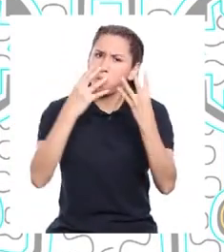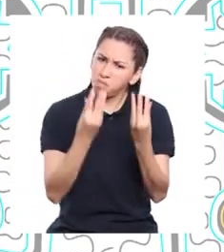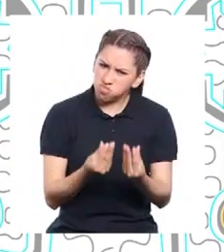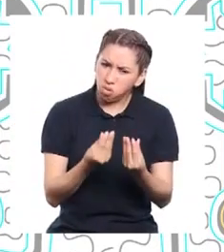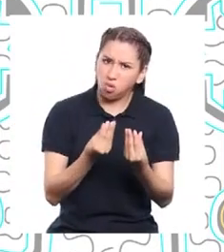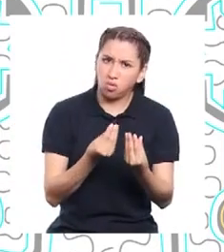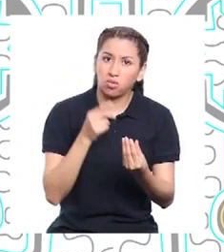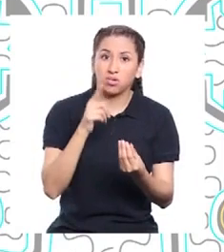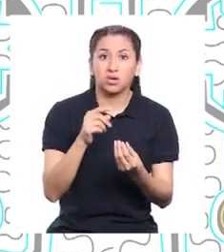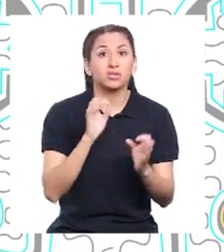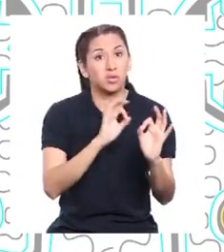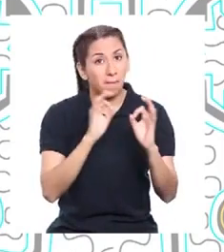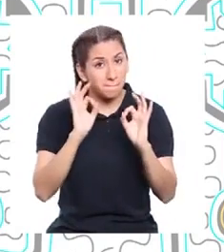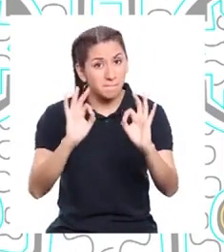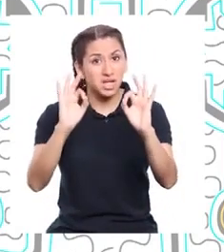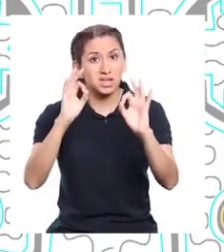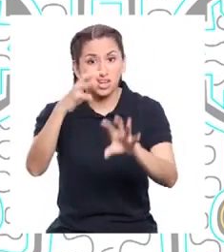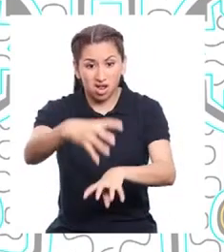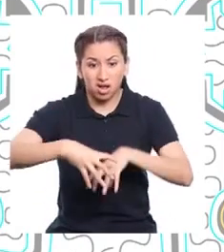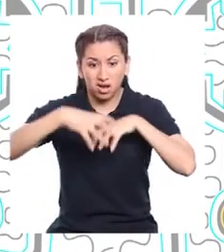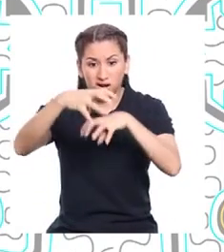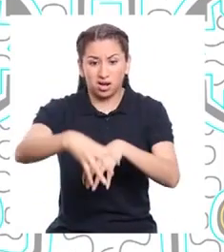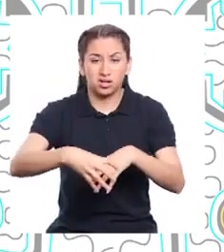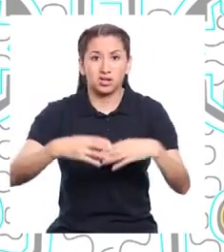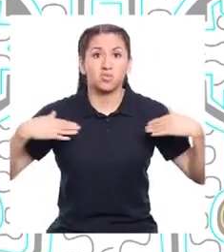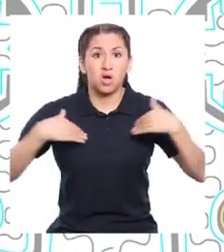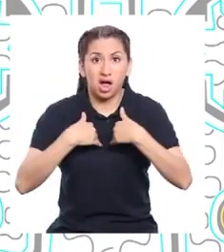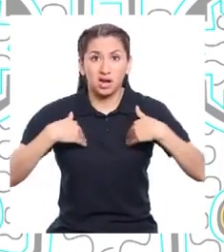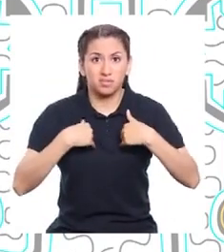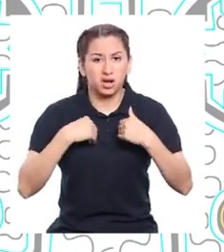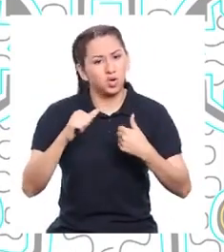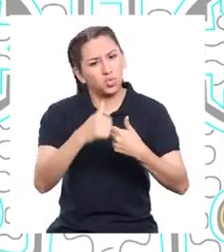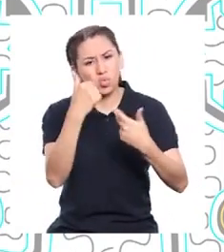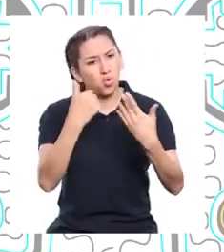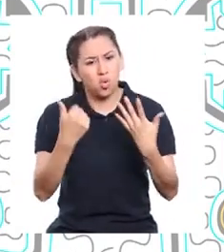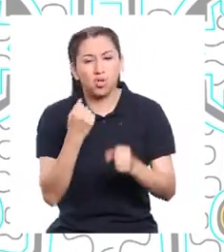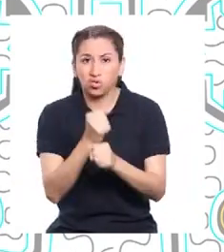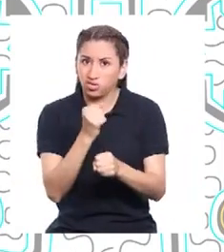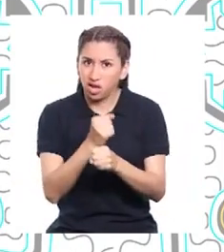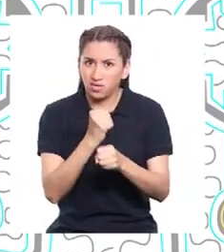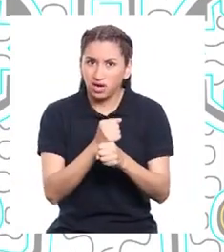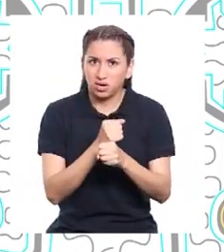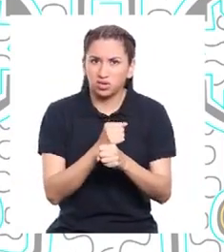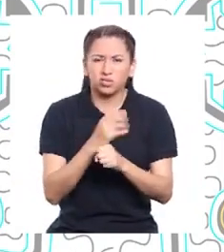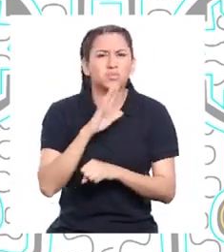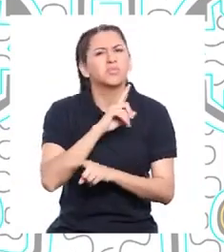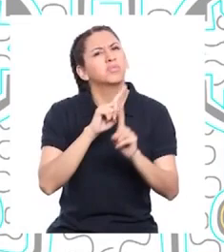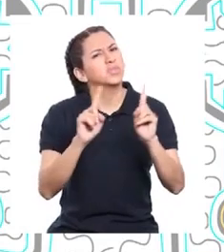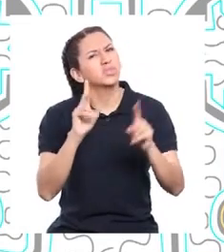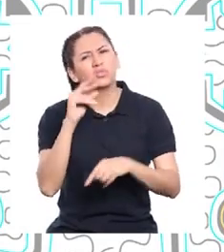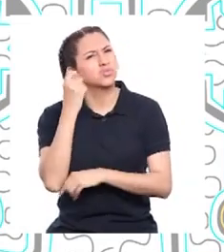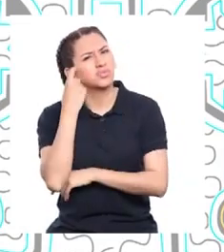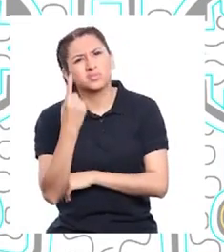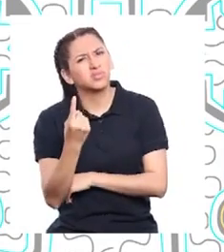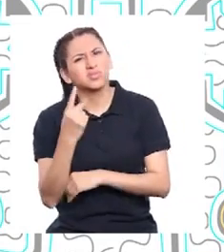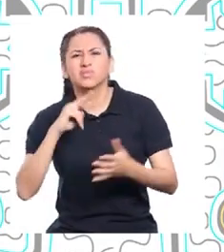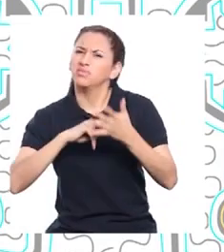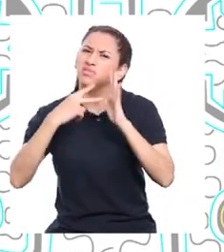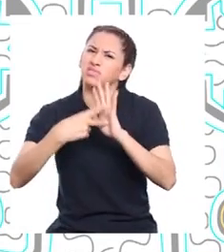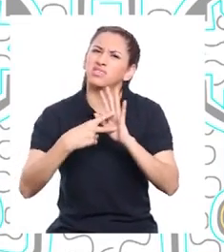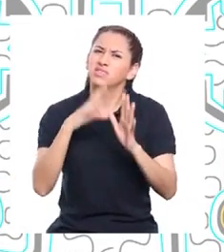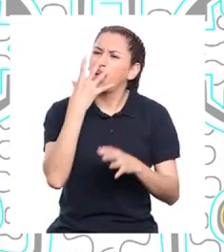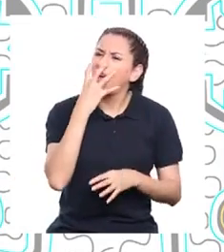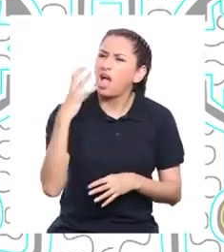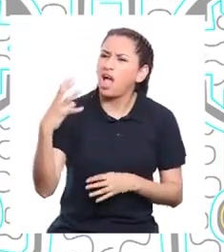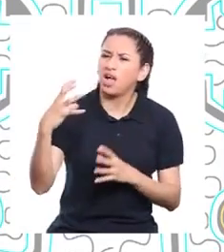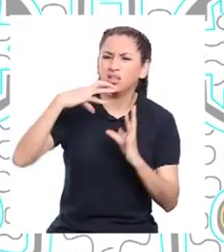Eso afecta a la agricultura, la ganadería y otras actividades. Pero aún no entiendo, ¿qué es el calentamiento